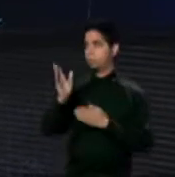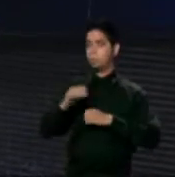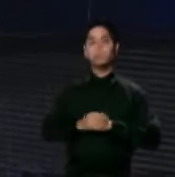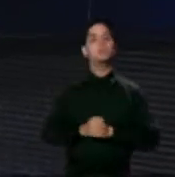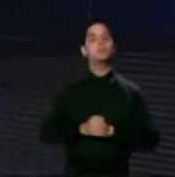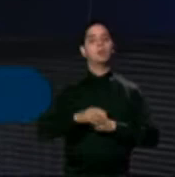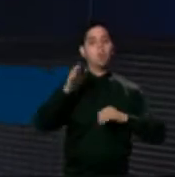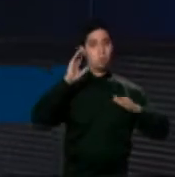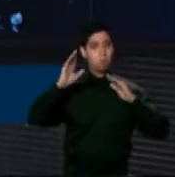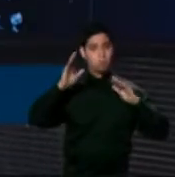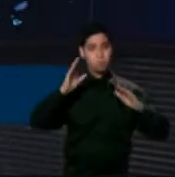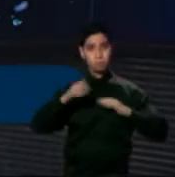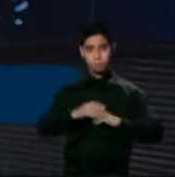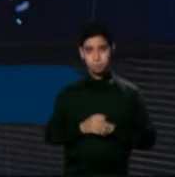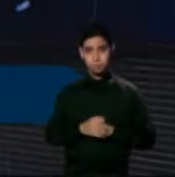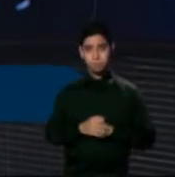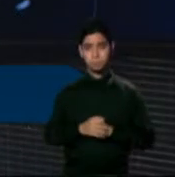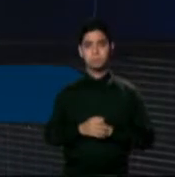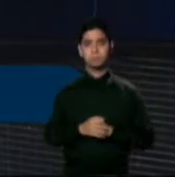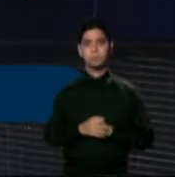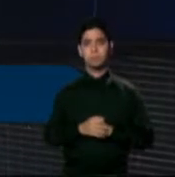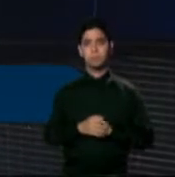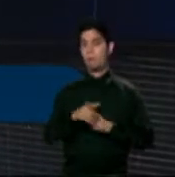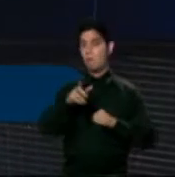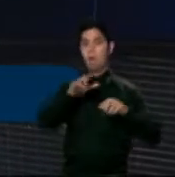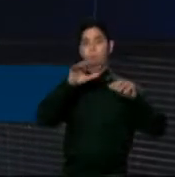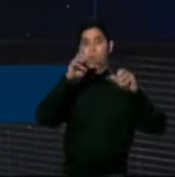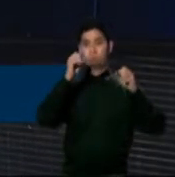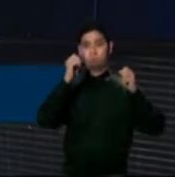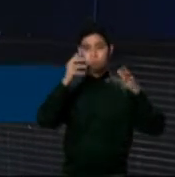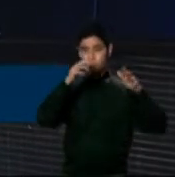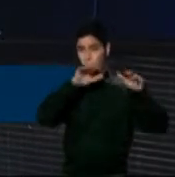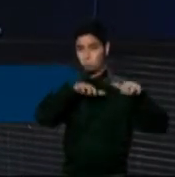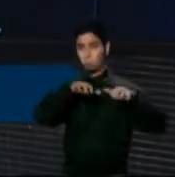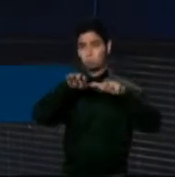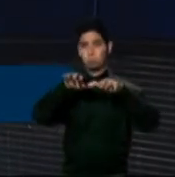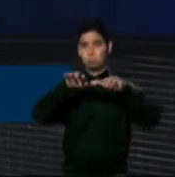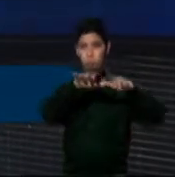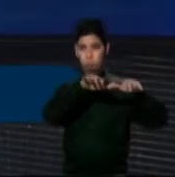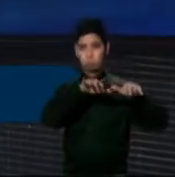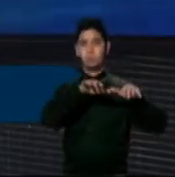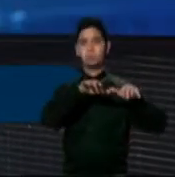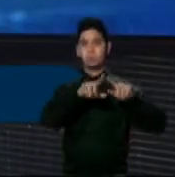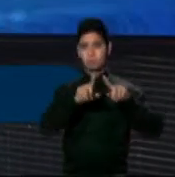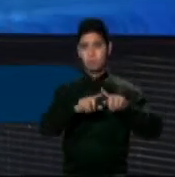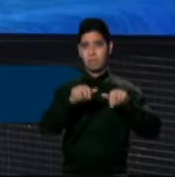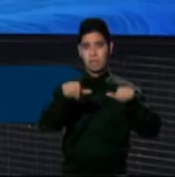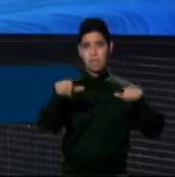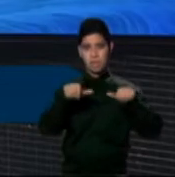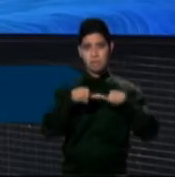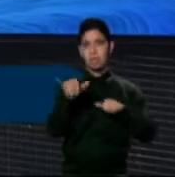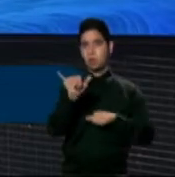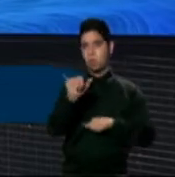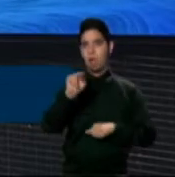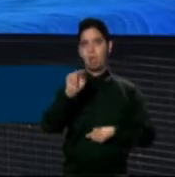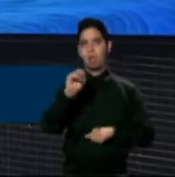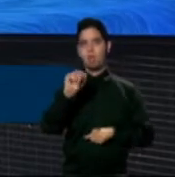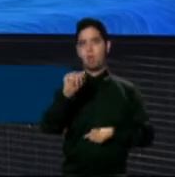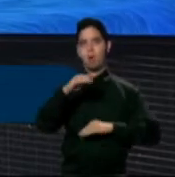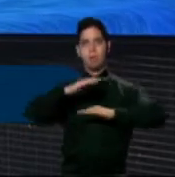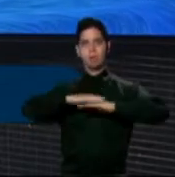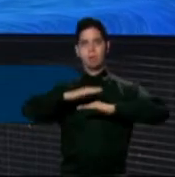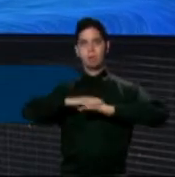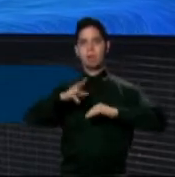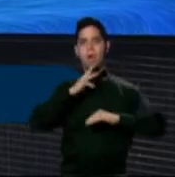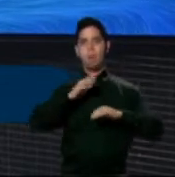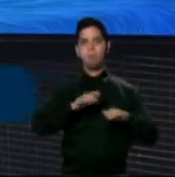Muchas gracias. Numerosos aguaceros a través de nuestra zona local y advertencias de inundaciones de parte del Servicio Nacional de Meteorología. Todo esto producto